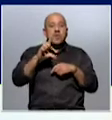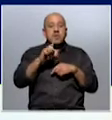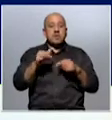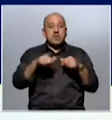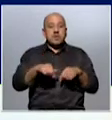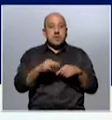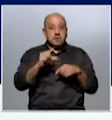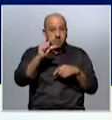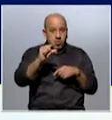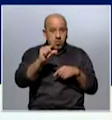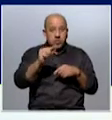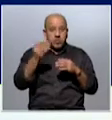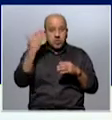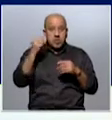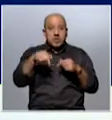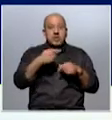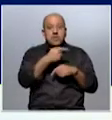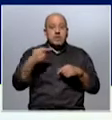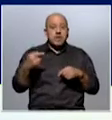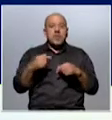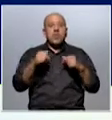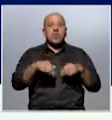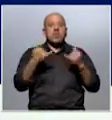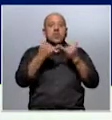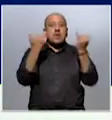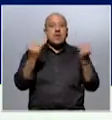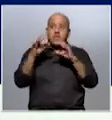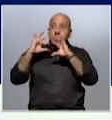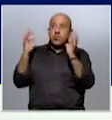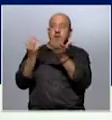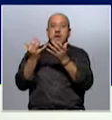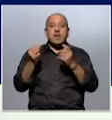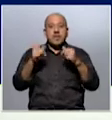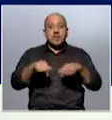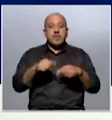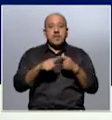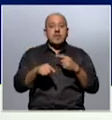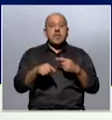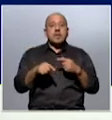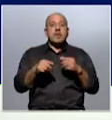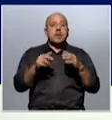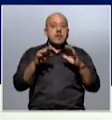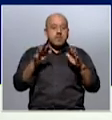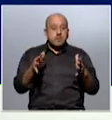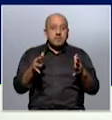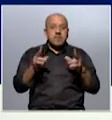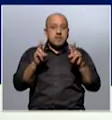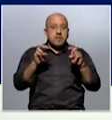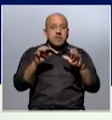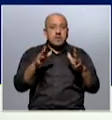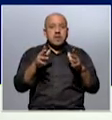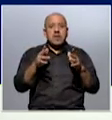recién pasó, que pasó hace bien poquito, en esta semana se celebró un día que a nivel mundial, entre otras cosas, intenta concientizar acerca